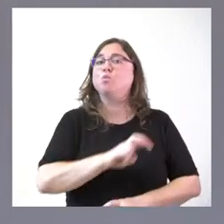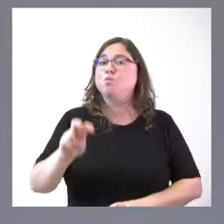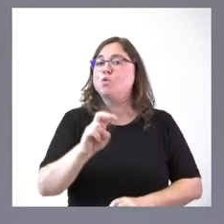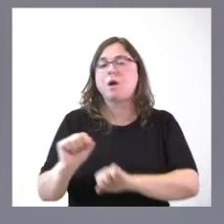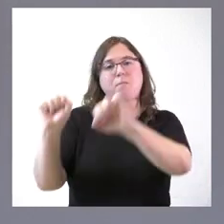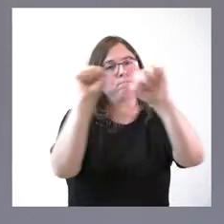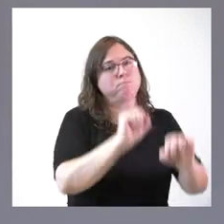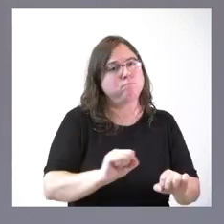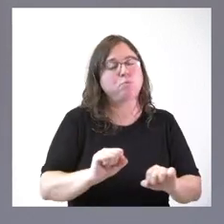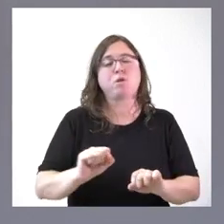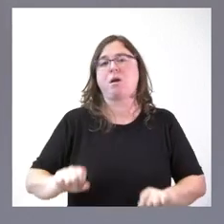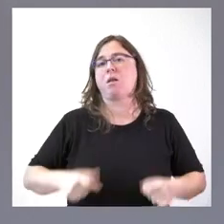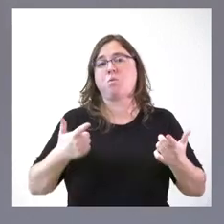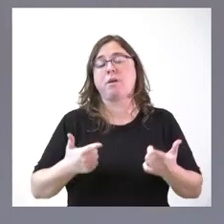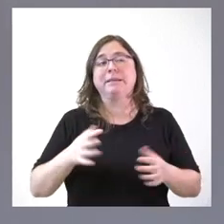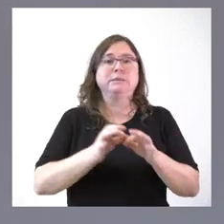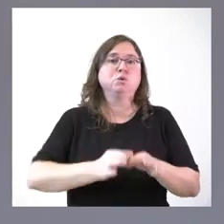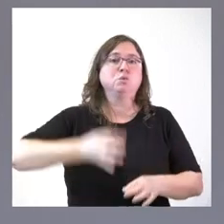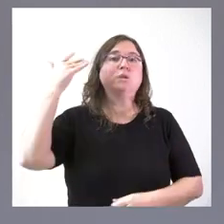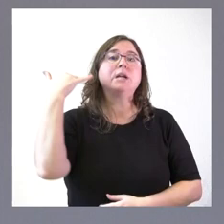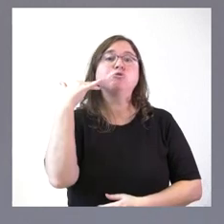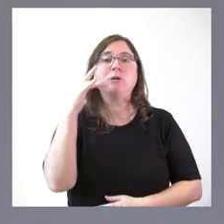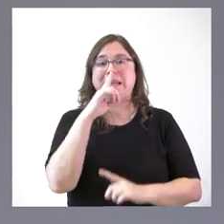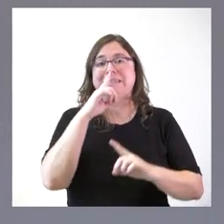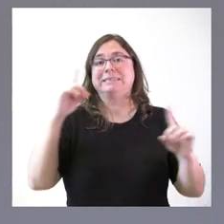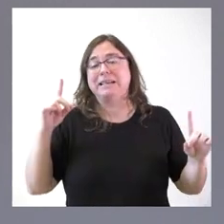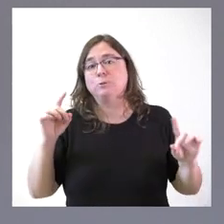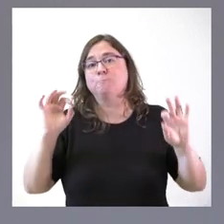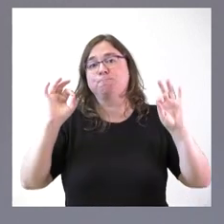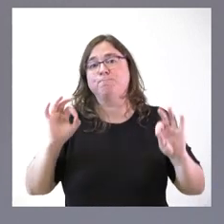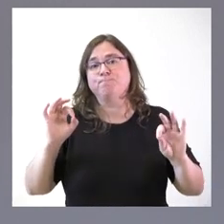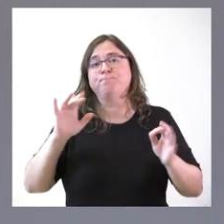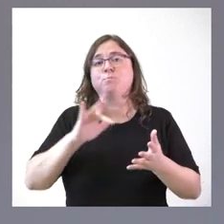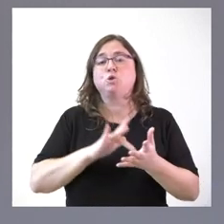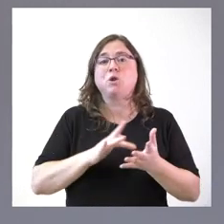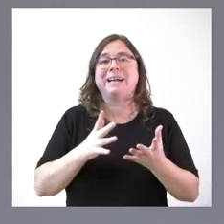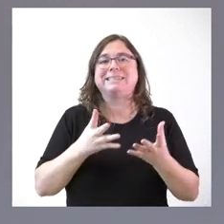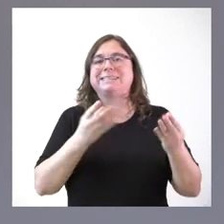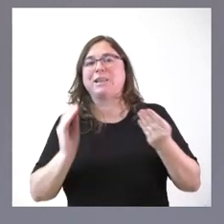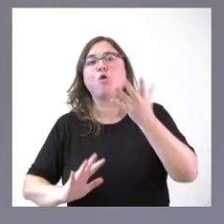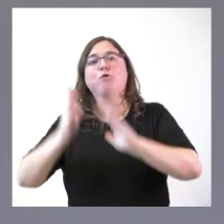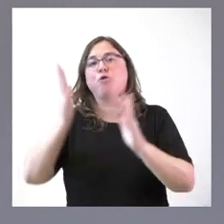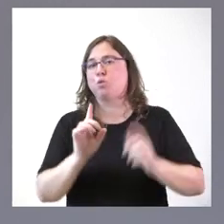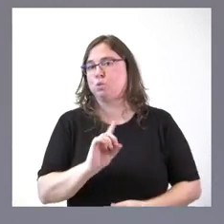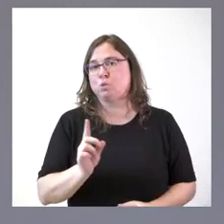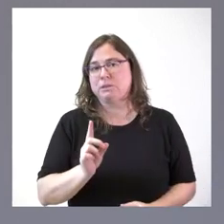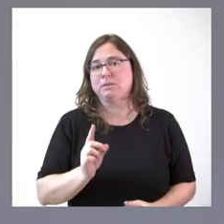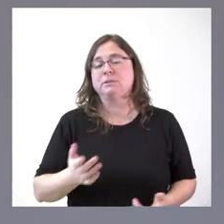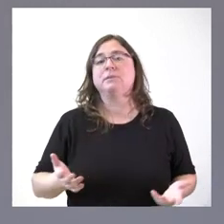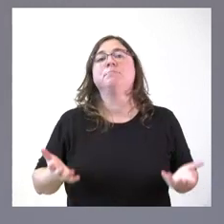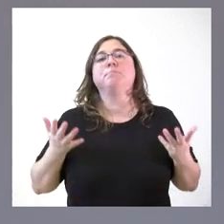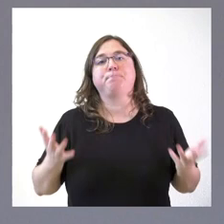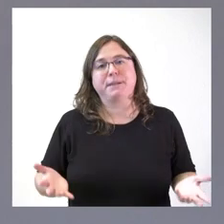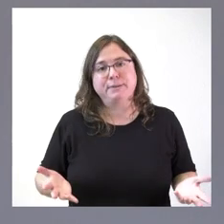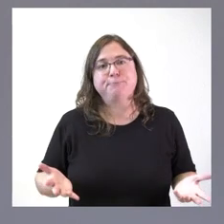protección de la naturaleza. Afortunadamente, en Soria este año ha sido un año que no ha estado afectado por grandes incendios forestales, pero